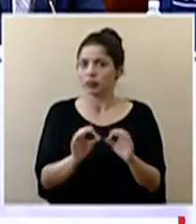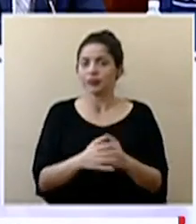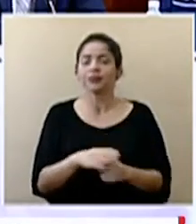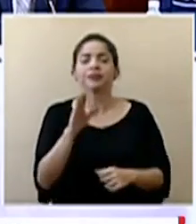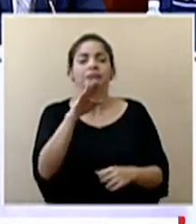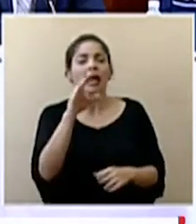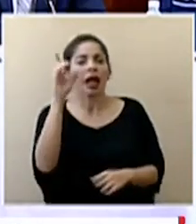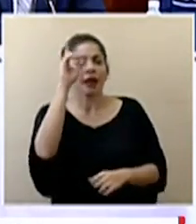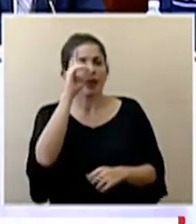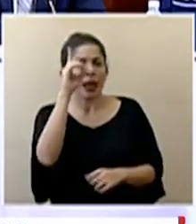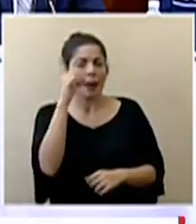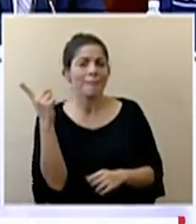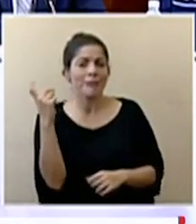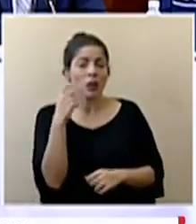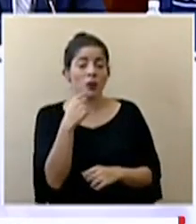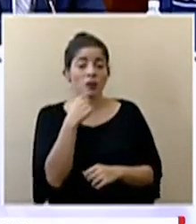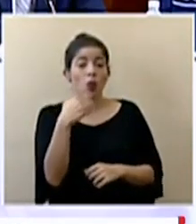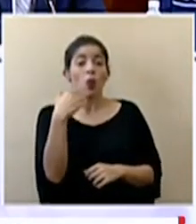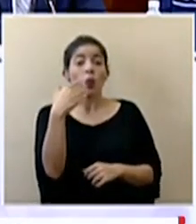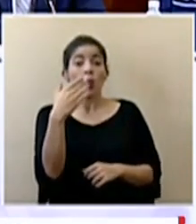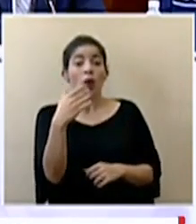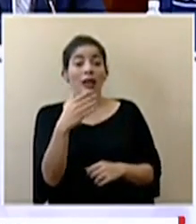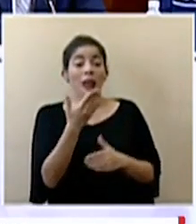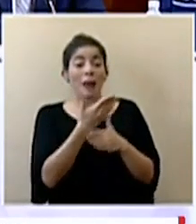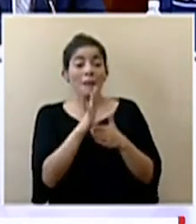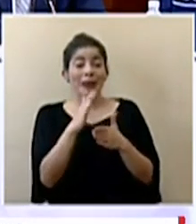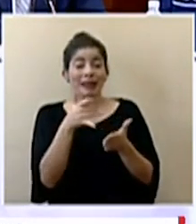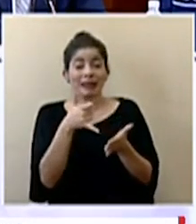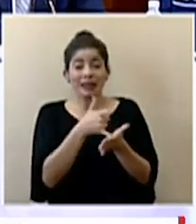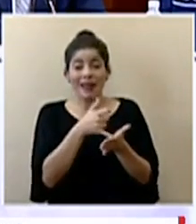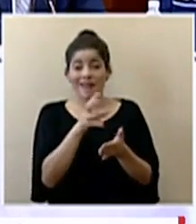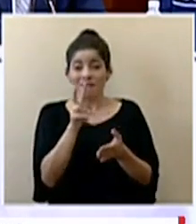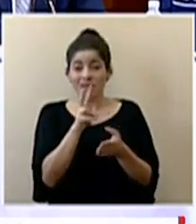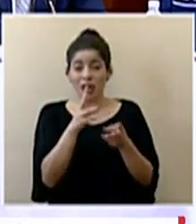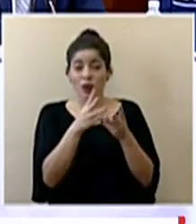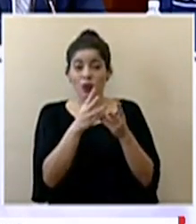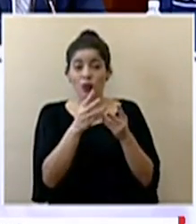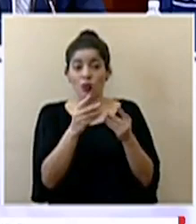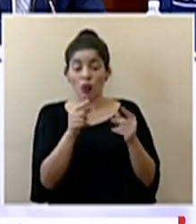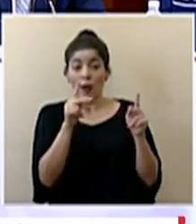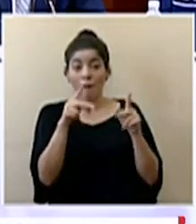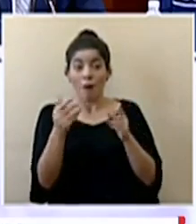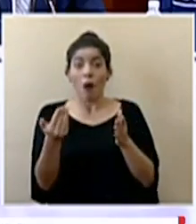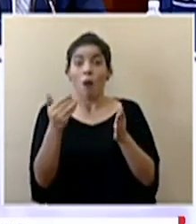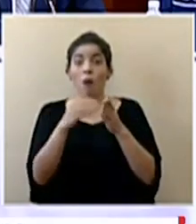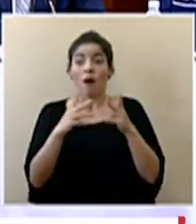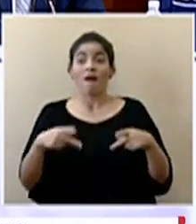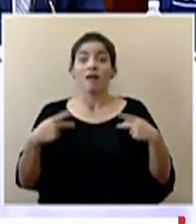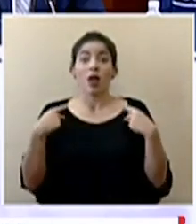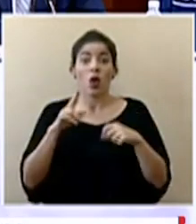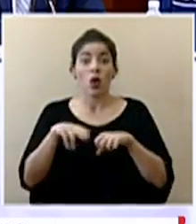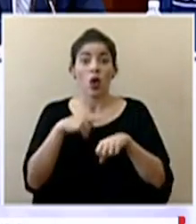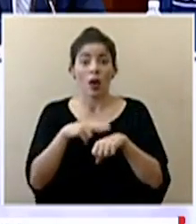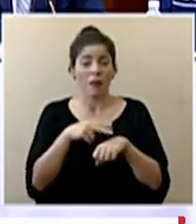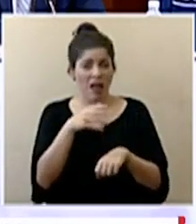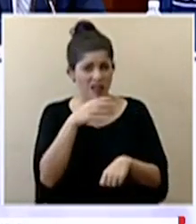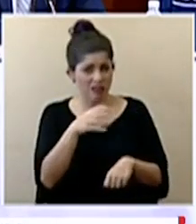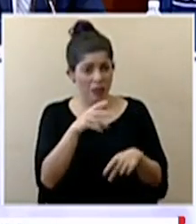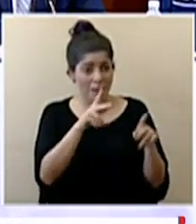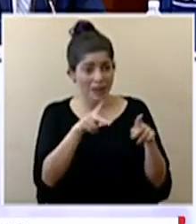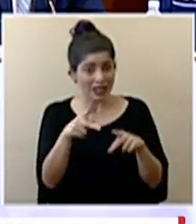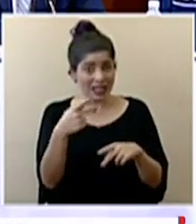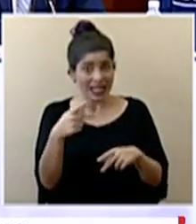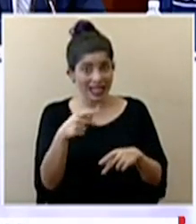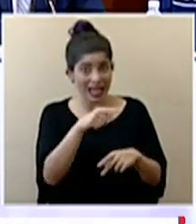nos consulta una vez que pase la fase crítica del virus y las personas retomen su rutina será recomendable que la población en riesgo